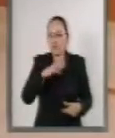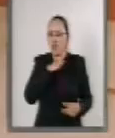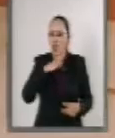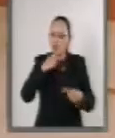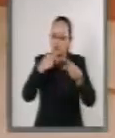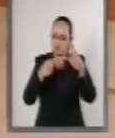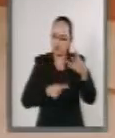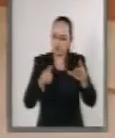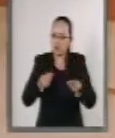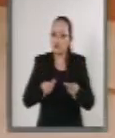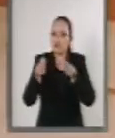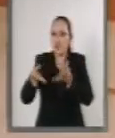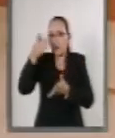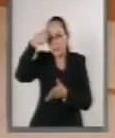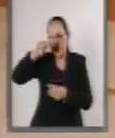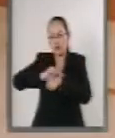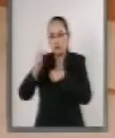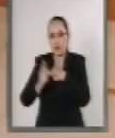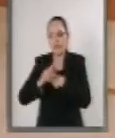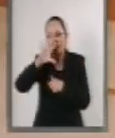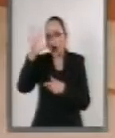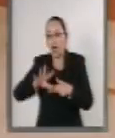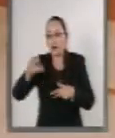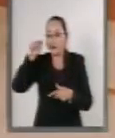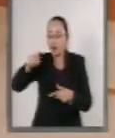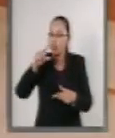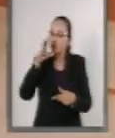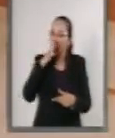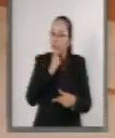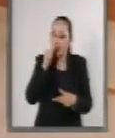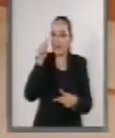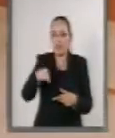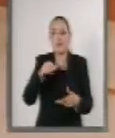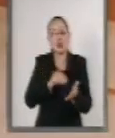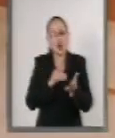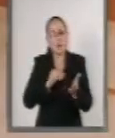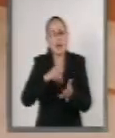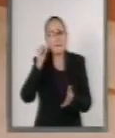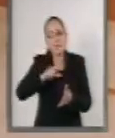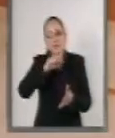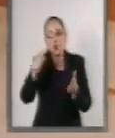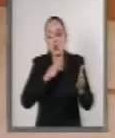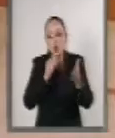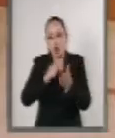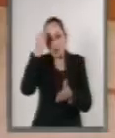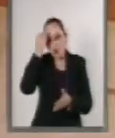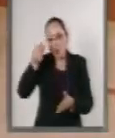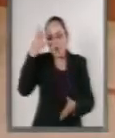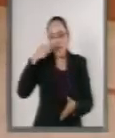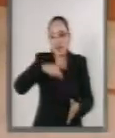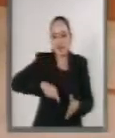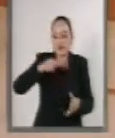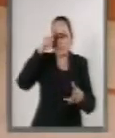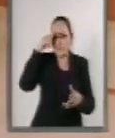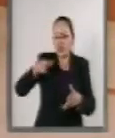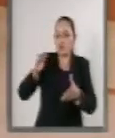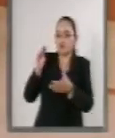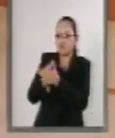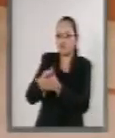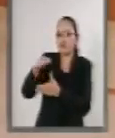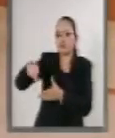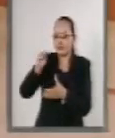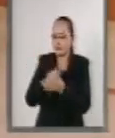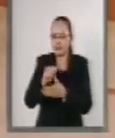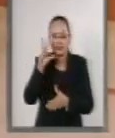todos estos países. África no puede seguir siendo la región olvidada de México, no puede seguir siendo